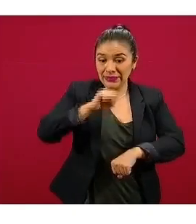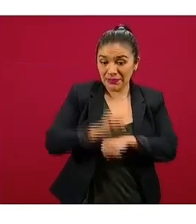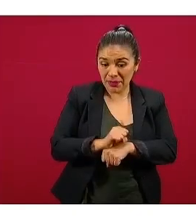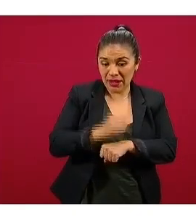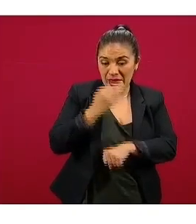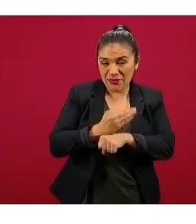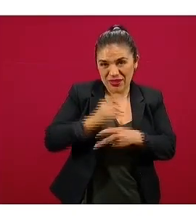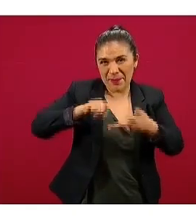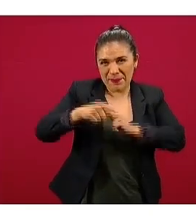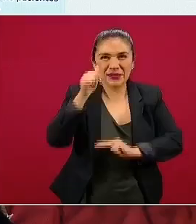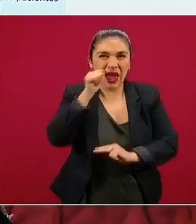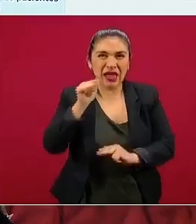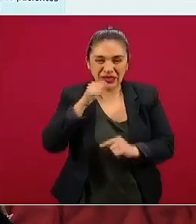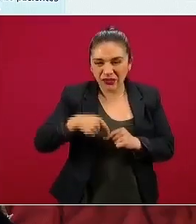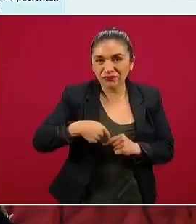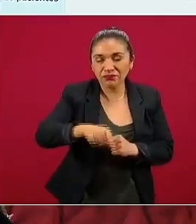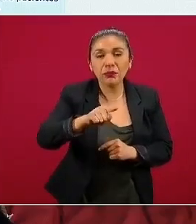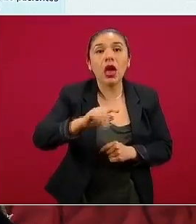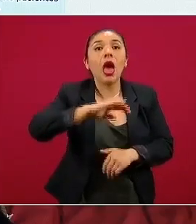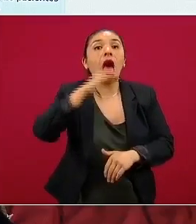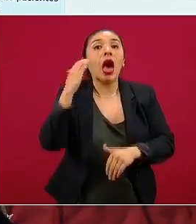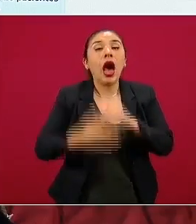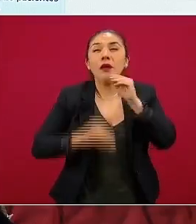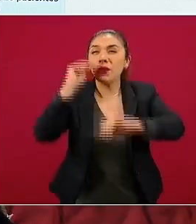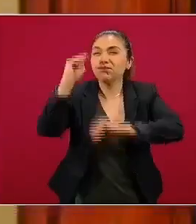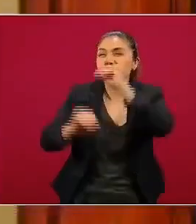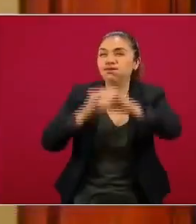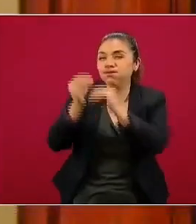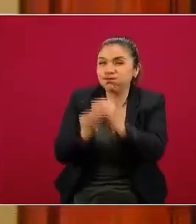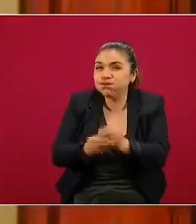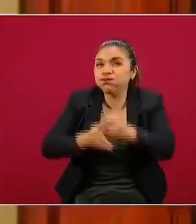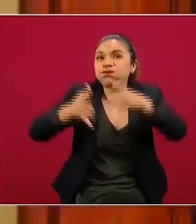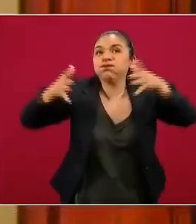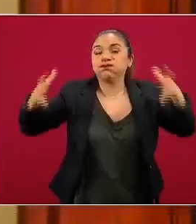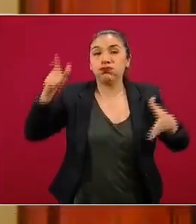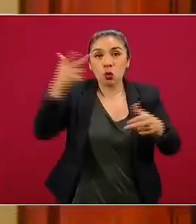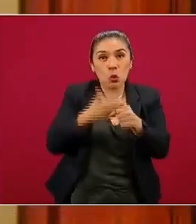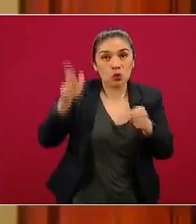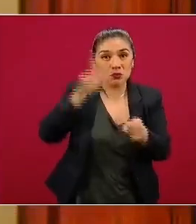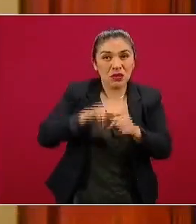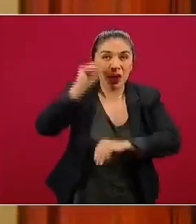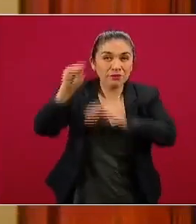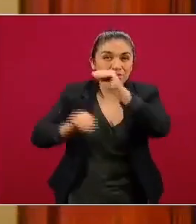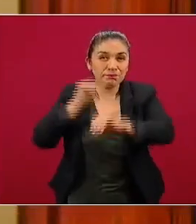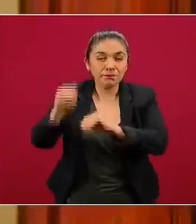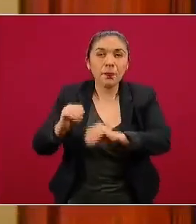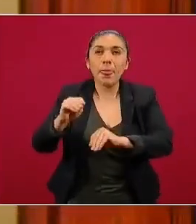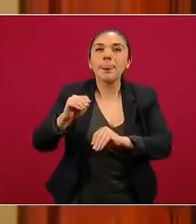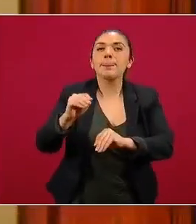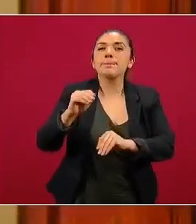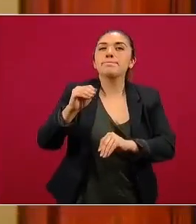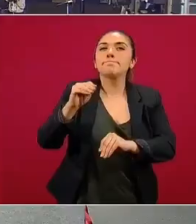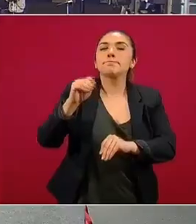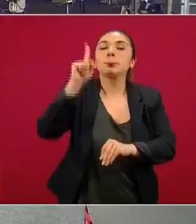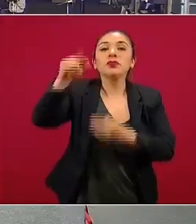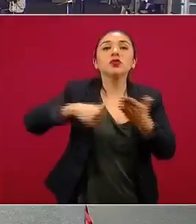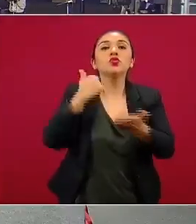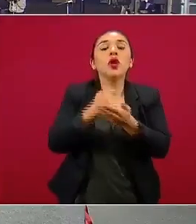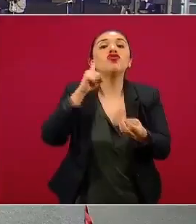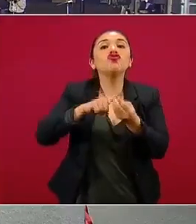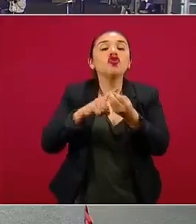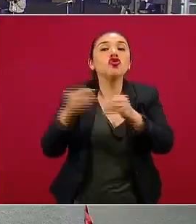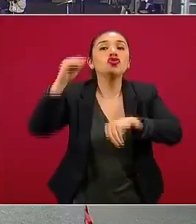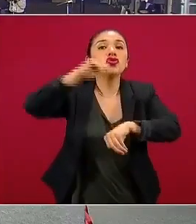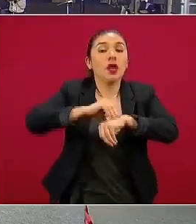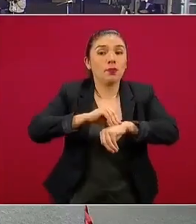acabamos de iniciar, terminará de instalarse este hospital móvil. La ciudad donde se definió se